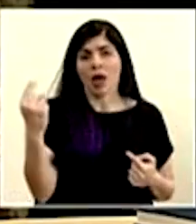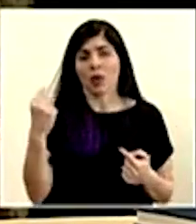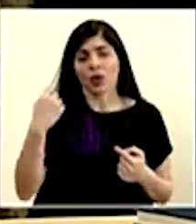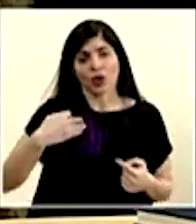nuestro día a día.